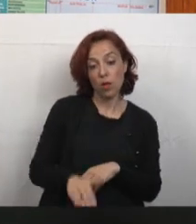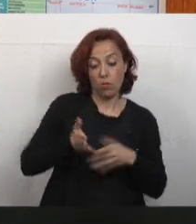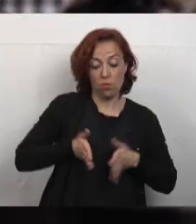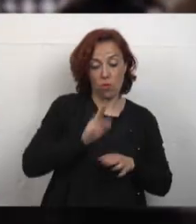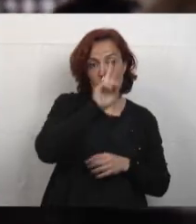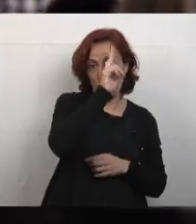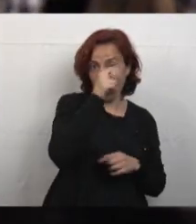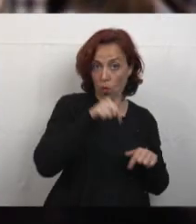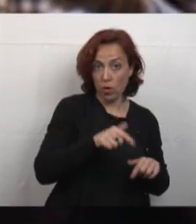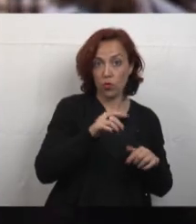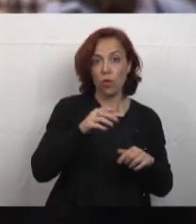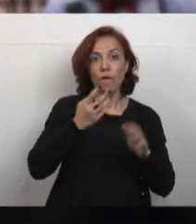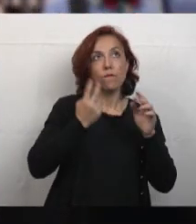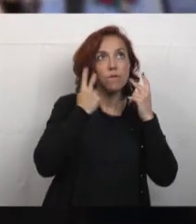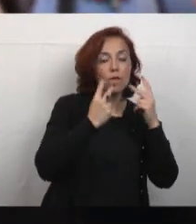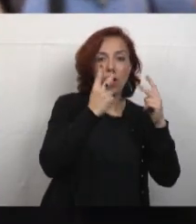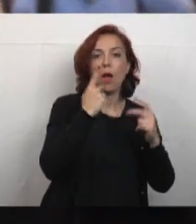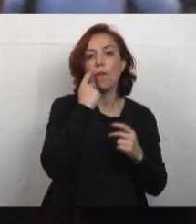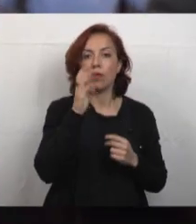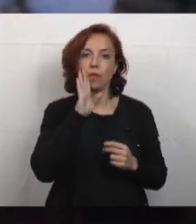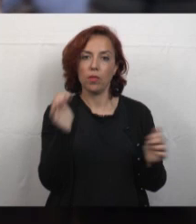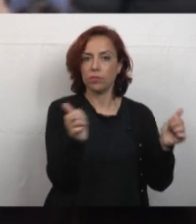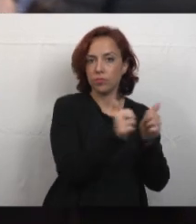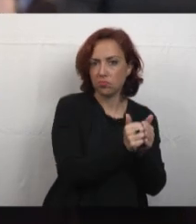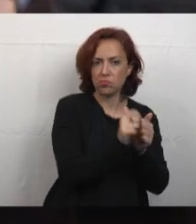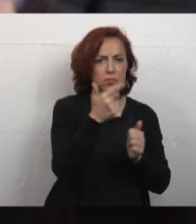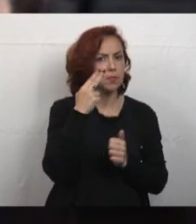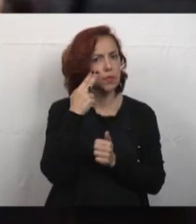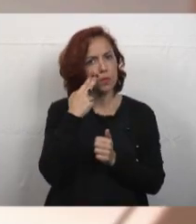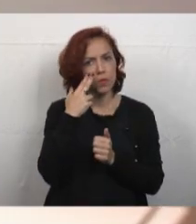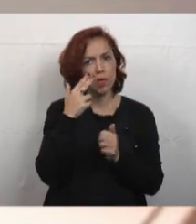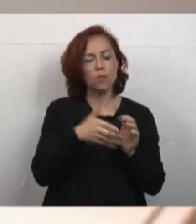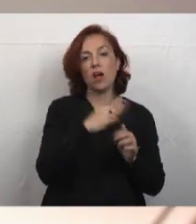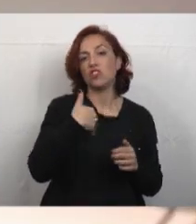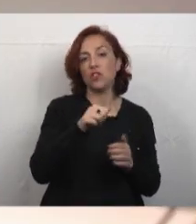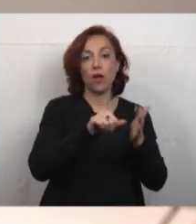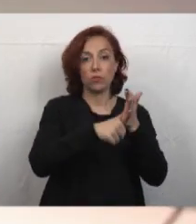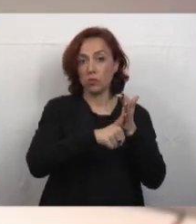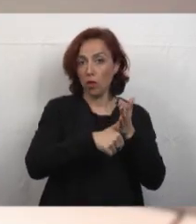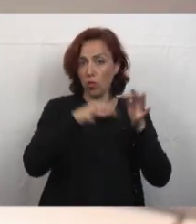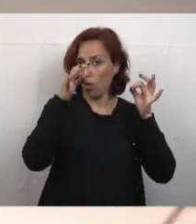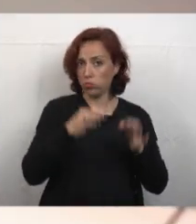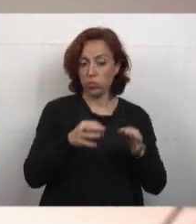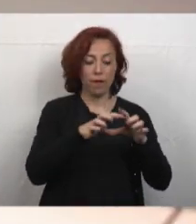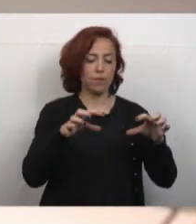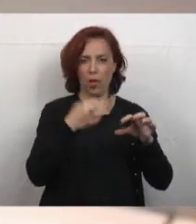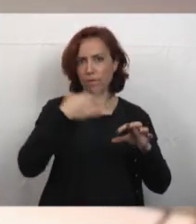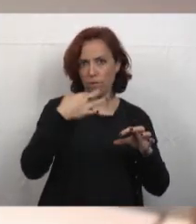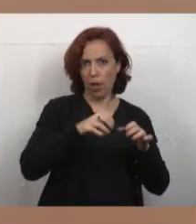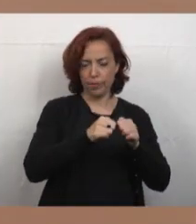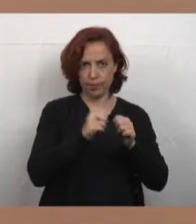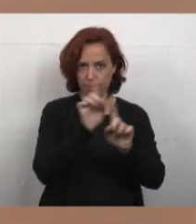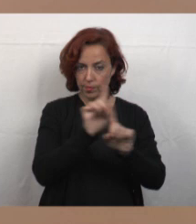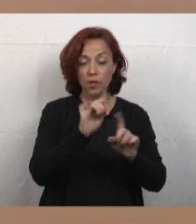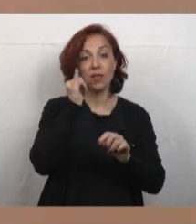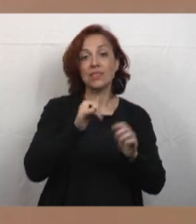menores de nacionalidad uruguaya que viajen con ambos padres pueden hacerlo sin problema, portando su documento de identidad vigente y en